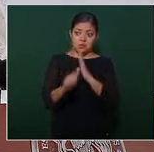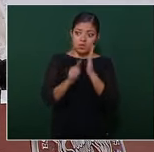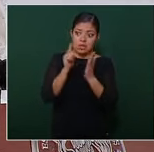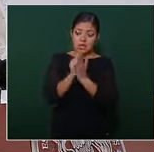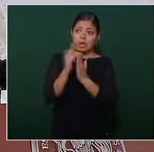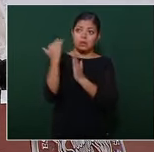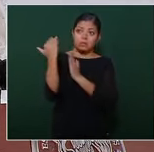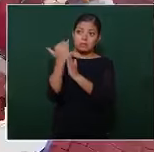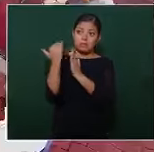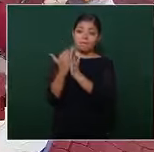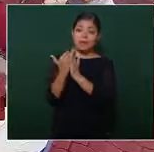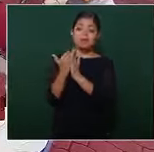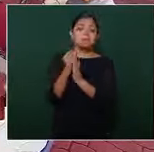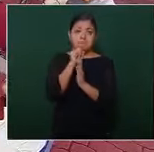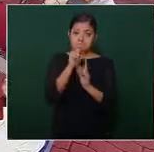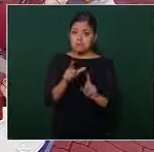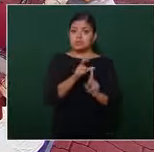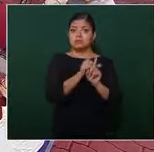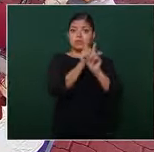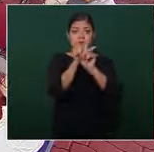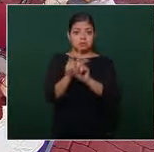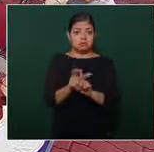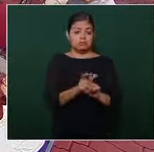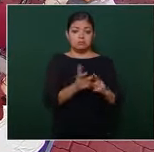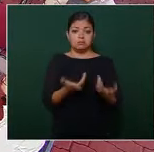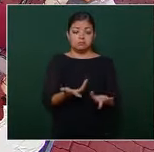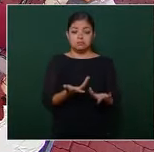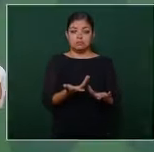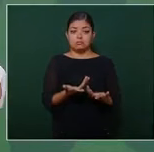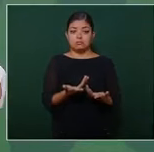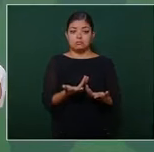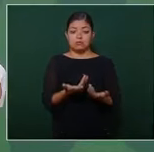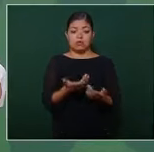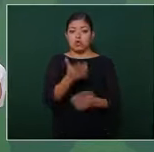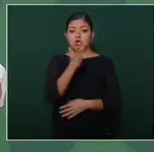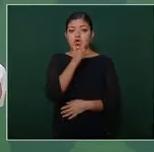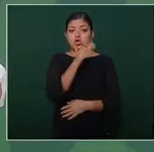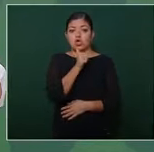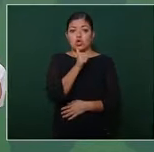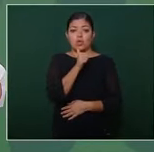los protocolos y por supuesto no podemos